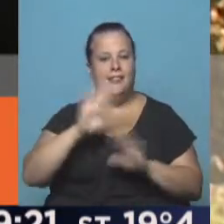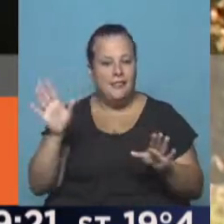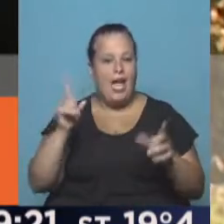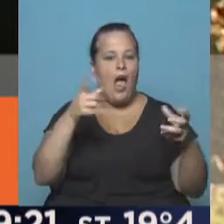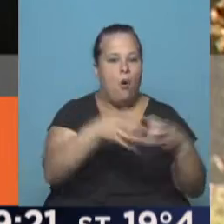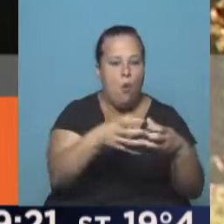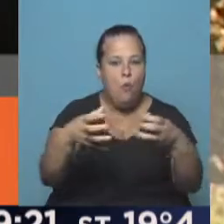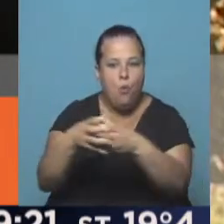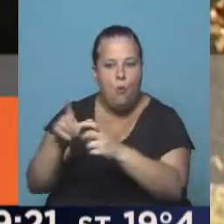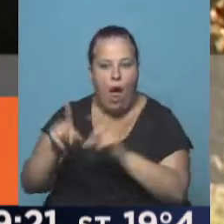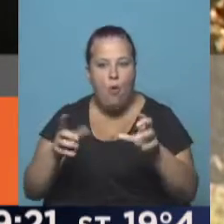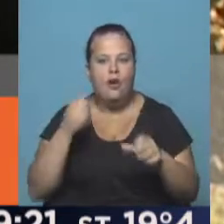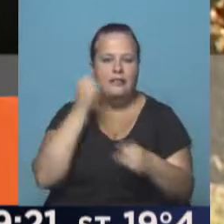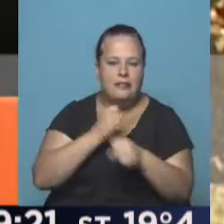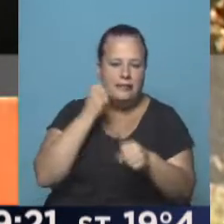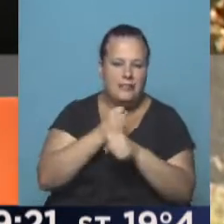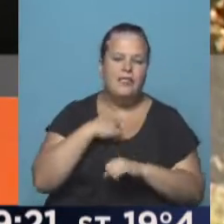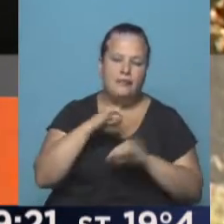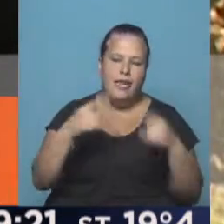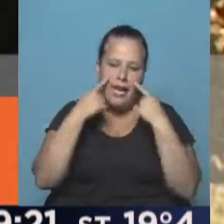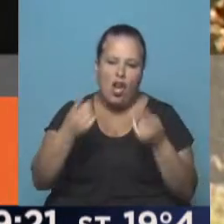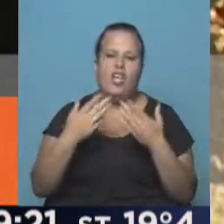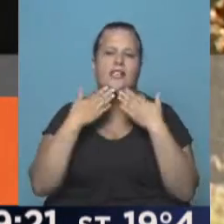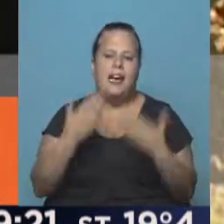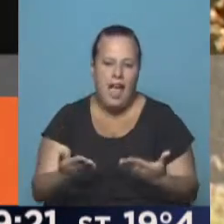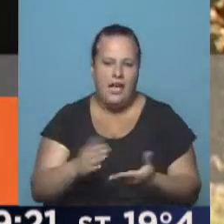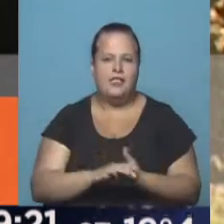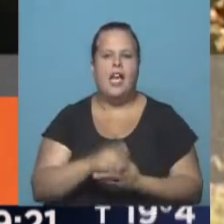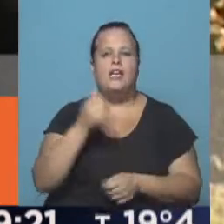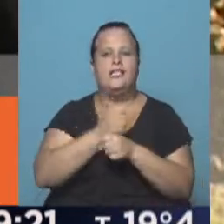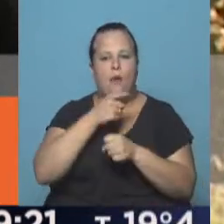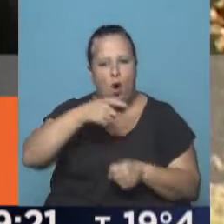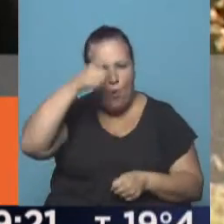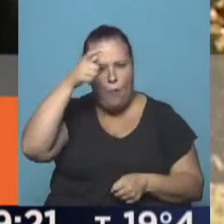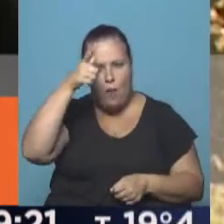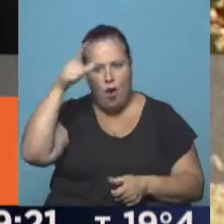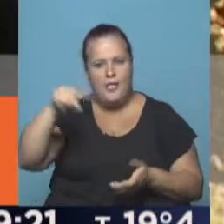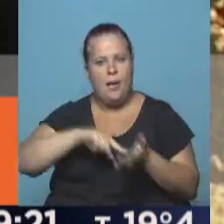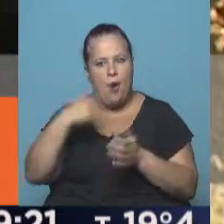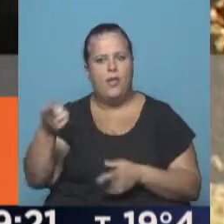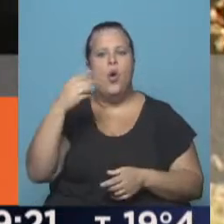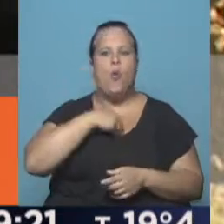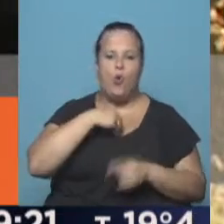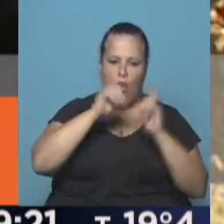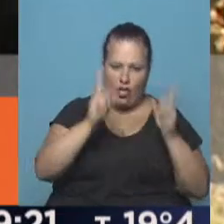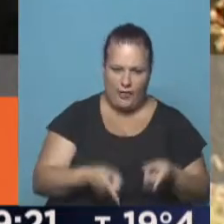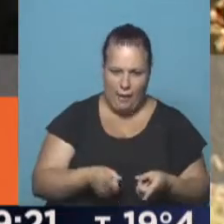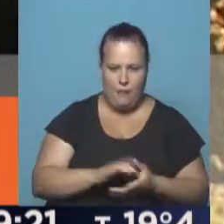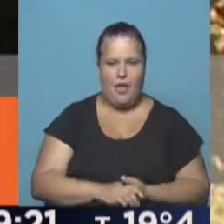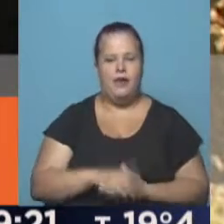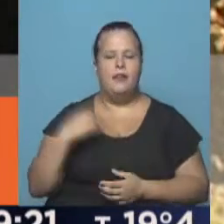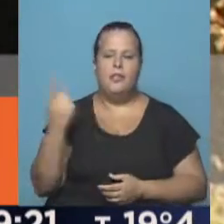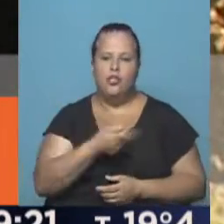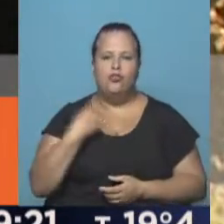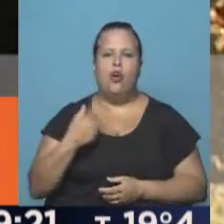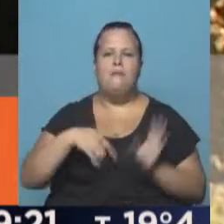muchos días de trabajo y quiero reconocer y agradecer a los bomberos de la policía de la provincia y los bomberos voluntarios. Hemos